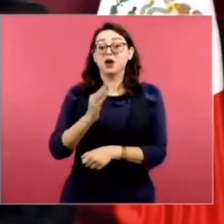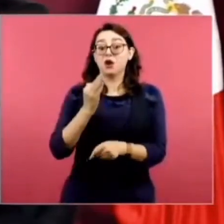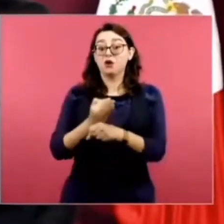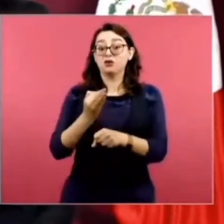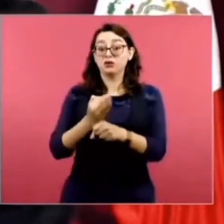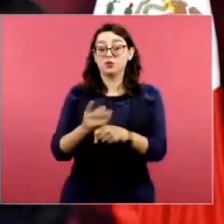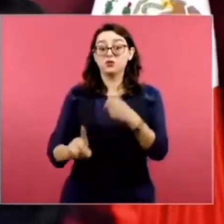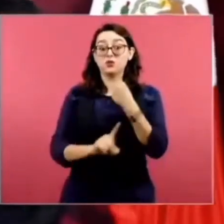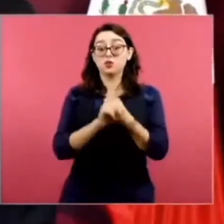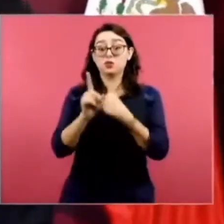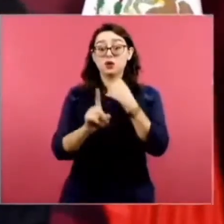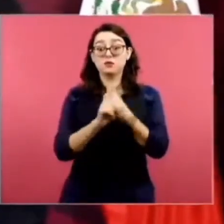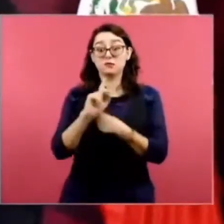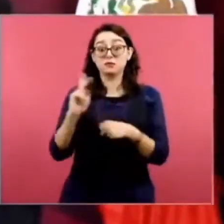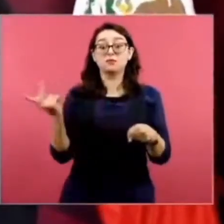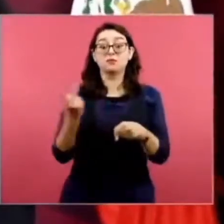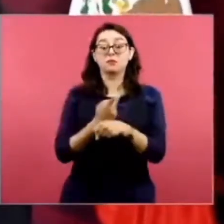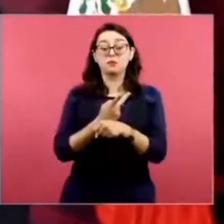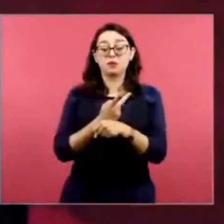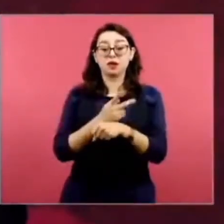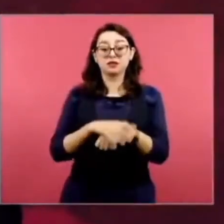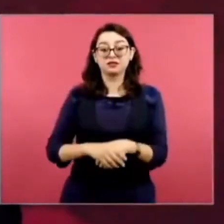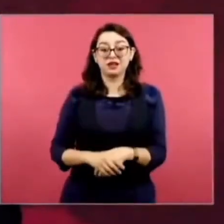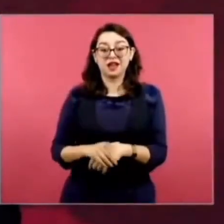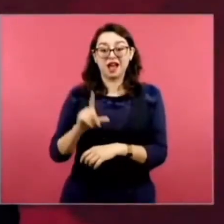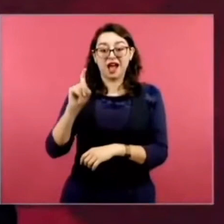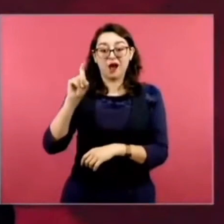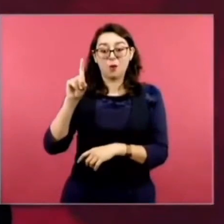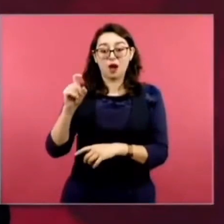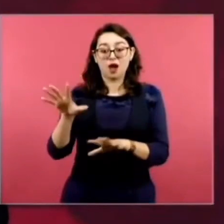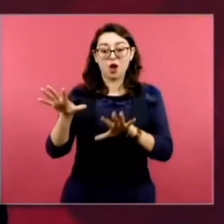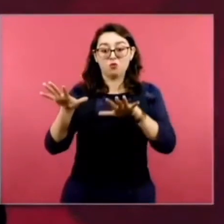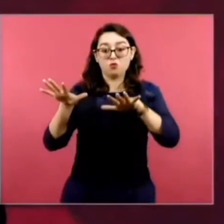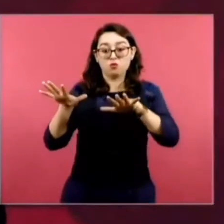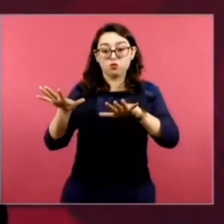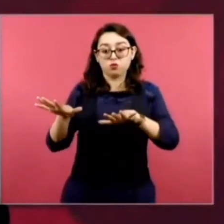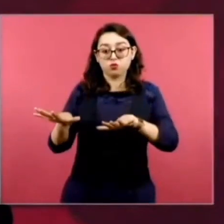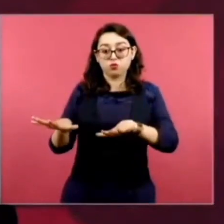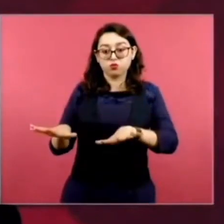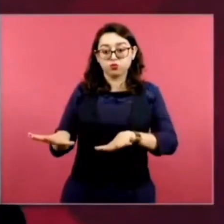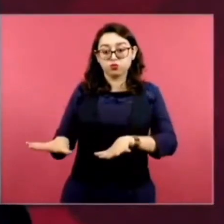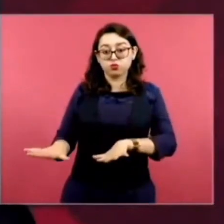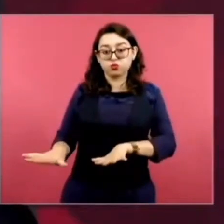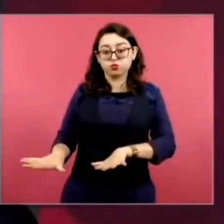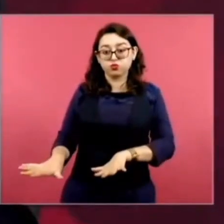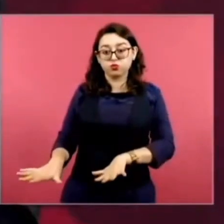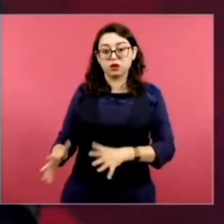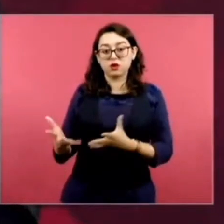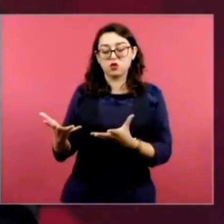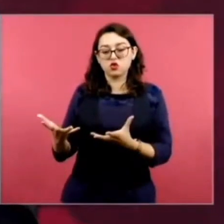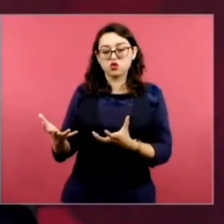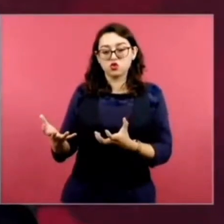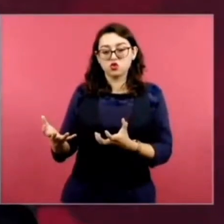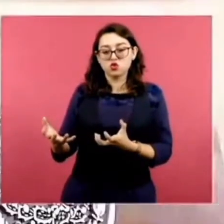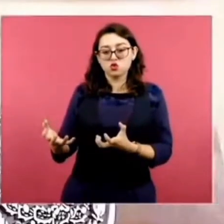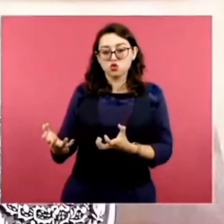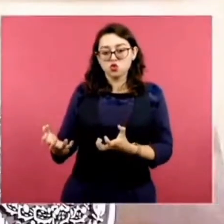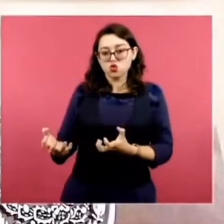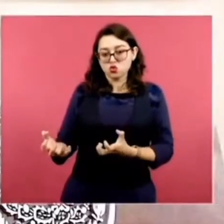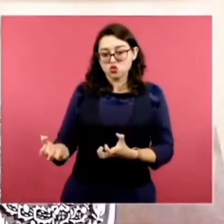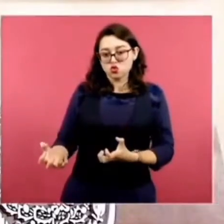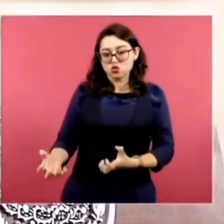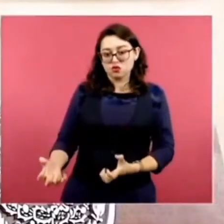y no tienen agua suficiente para garantizar